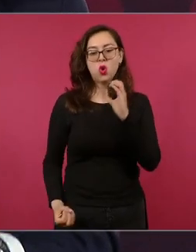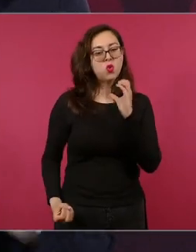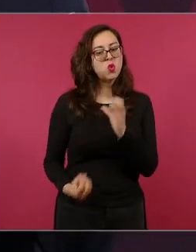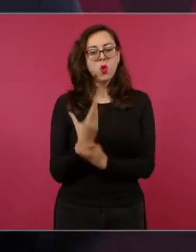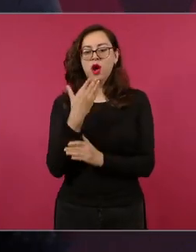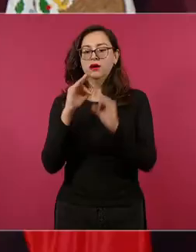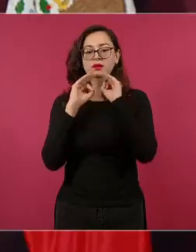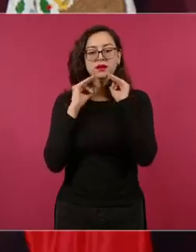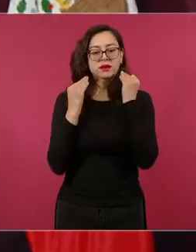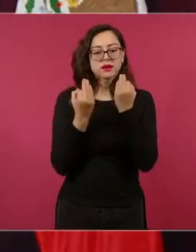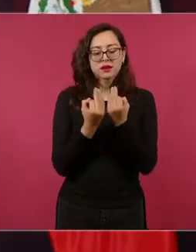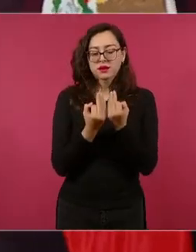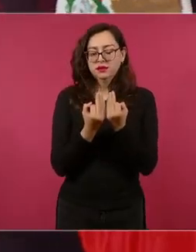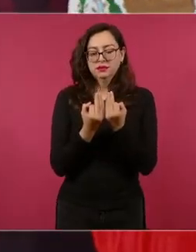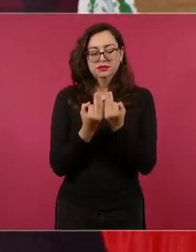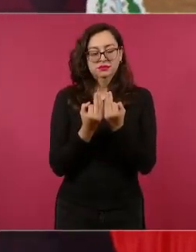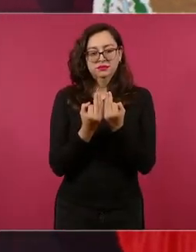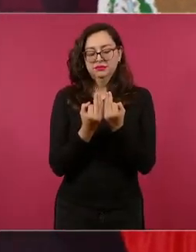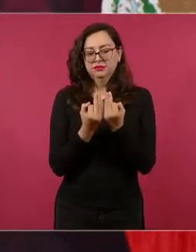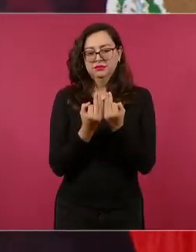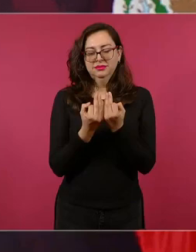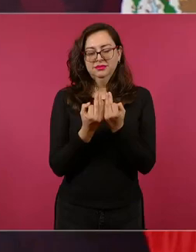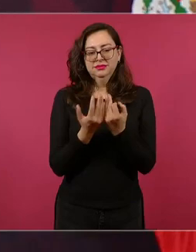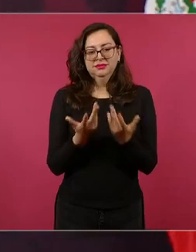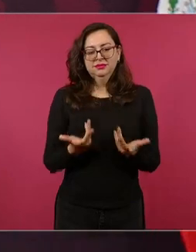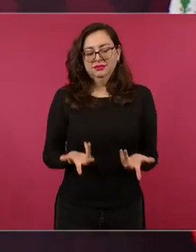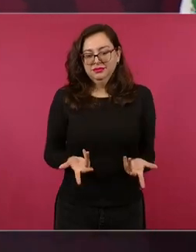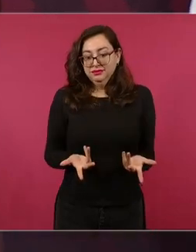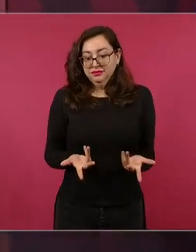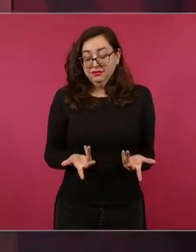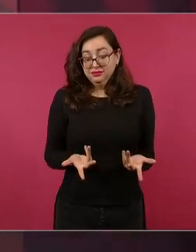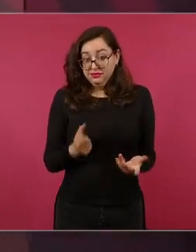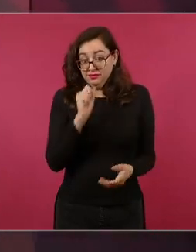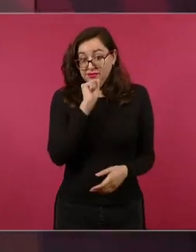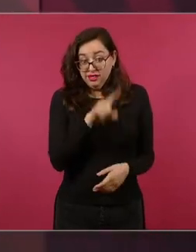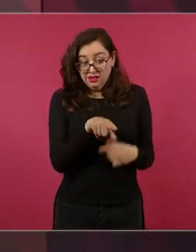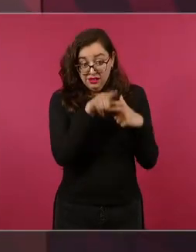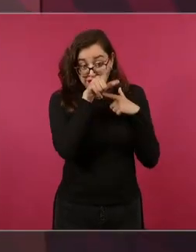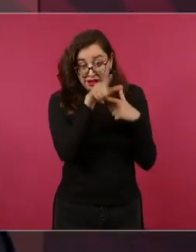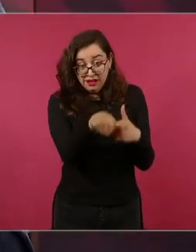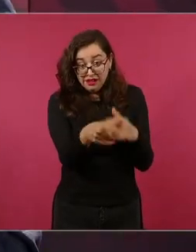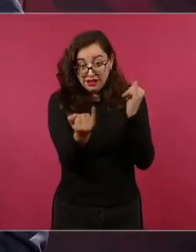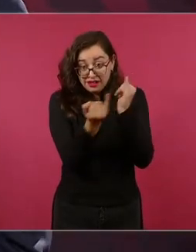porque ni modo que se siguiera con lo mismo